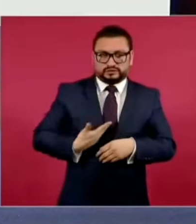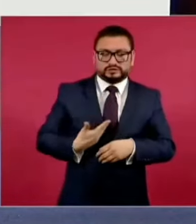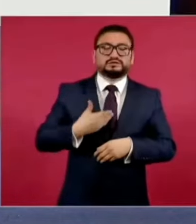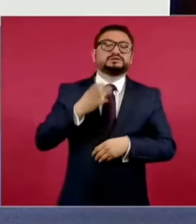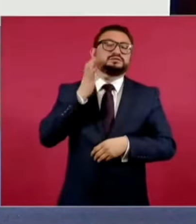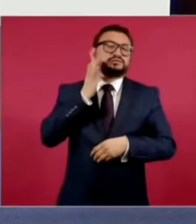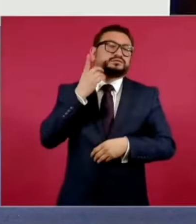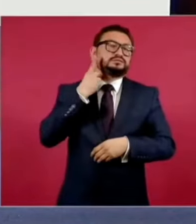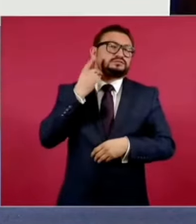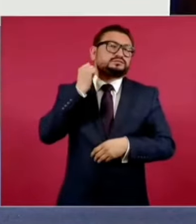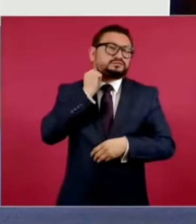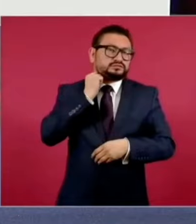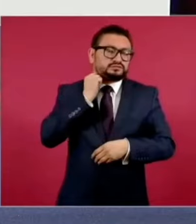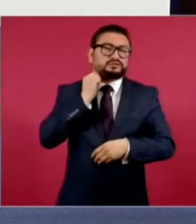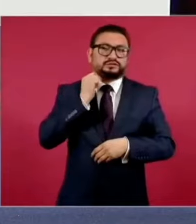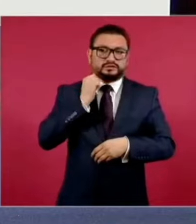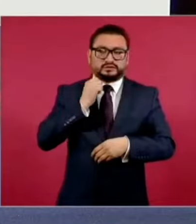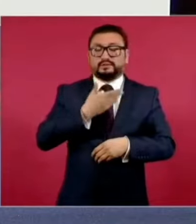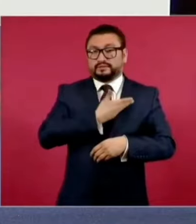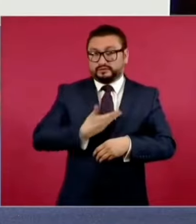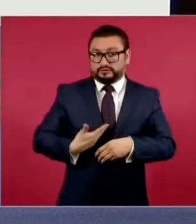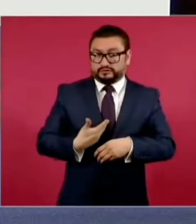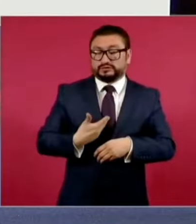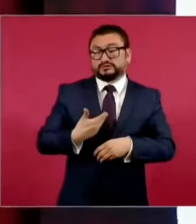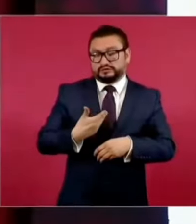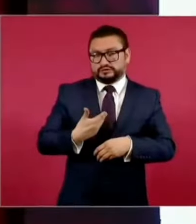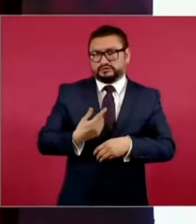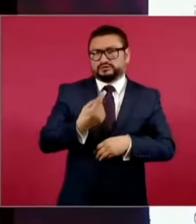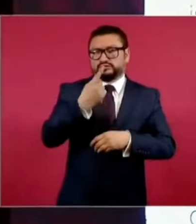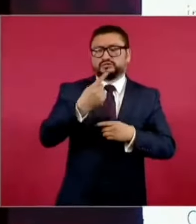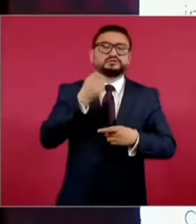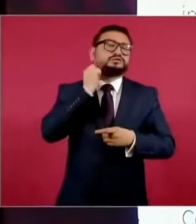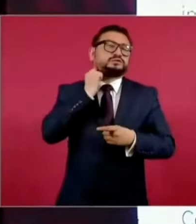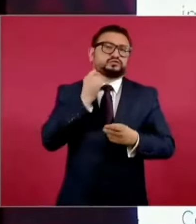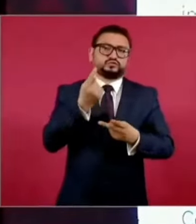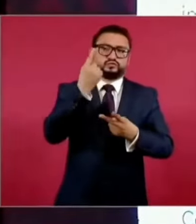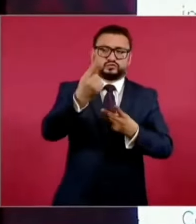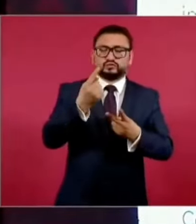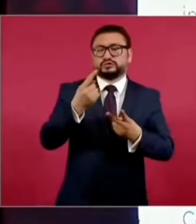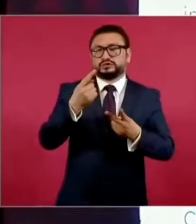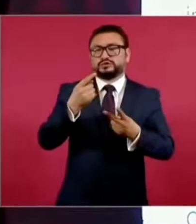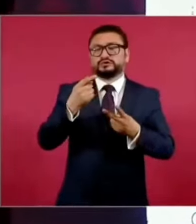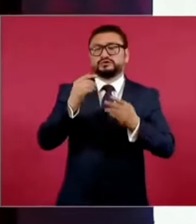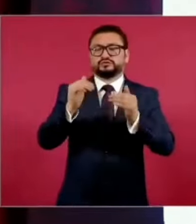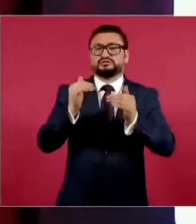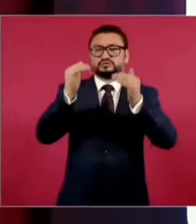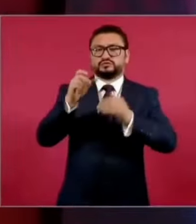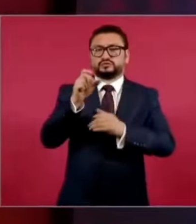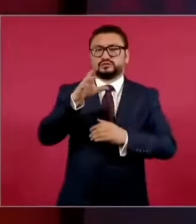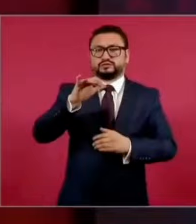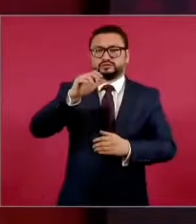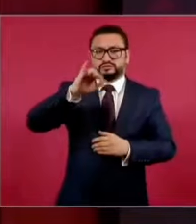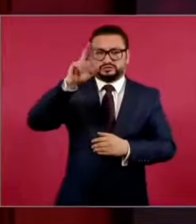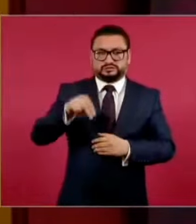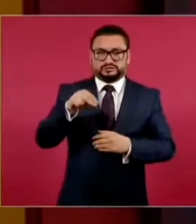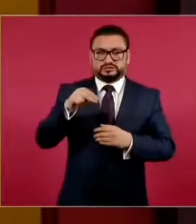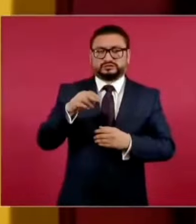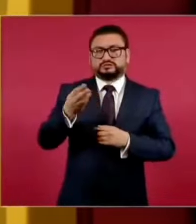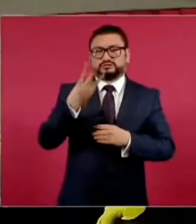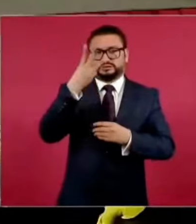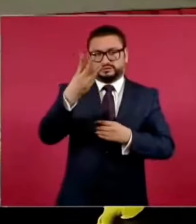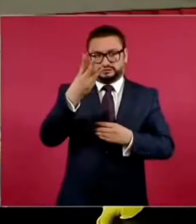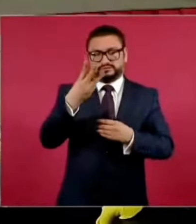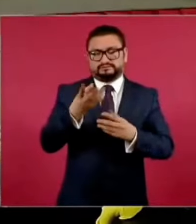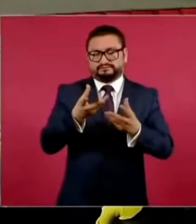Ejecutivo nombrará a uno, el Senado nombrará a uno y la Suprema Corte nombrará a tres.